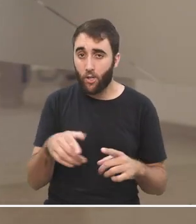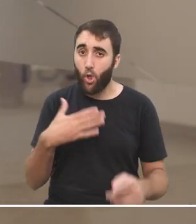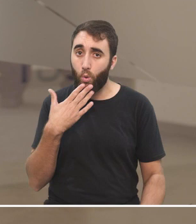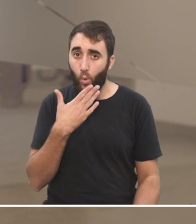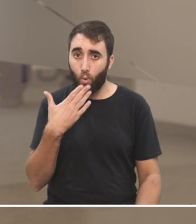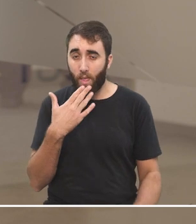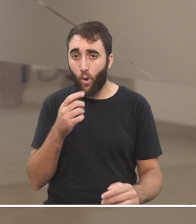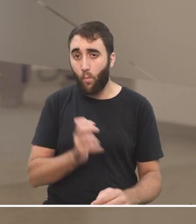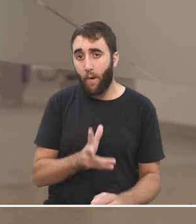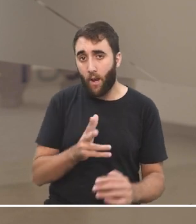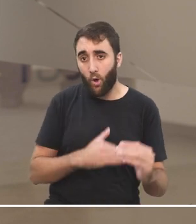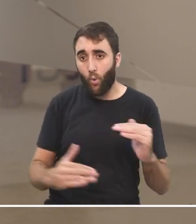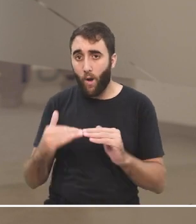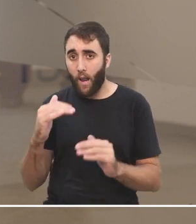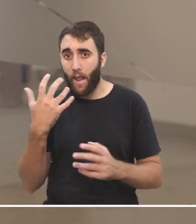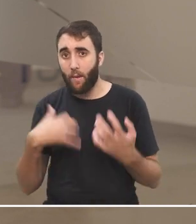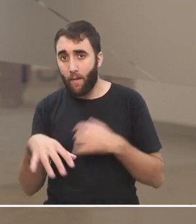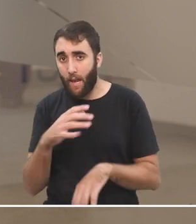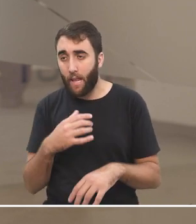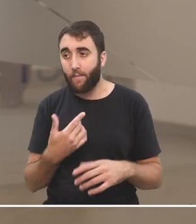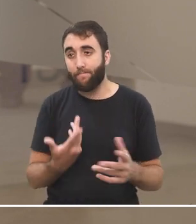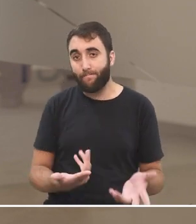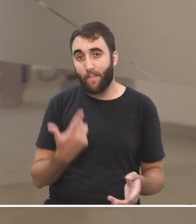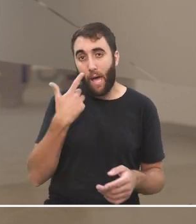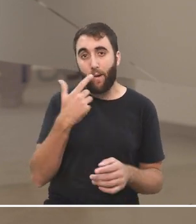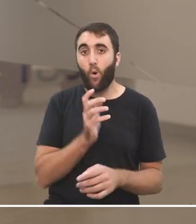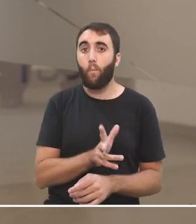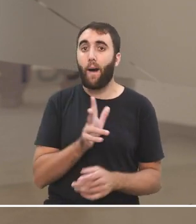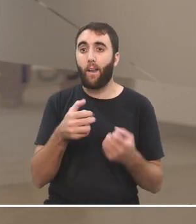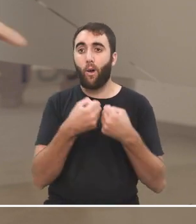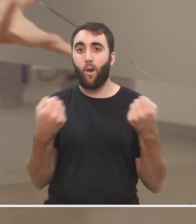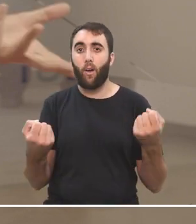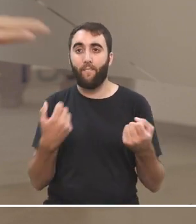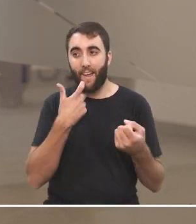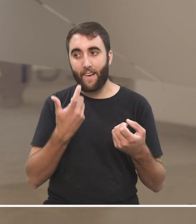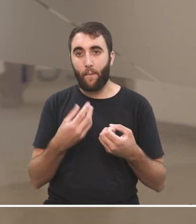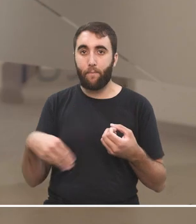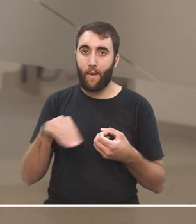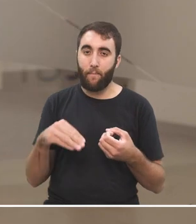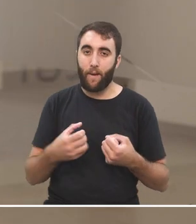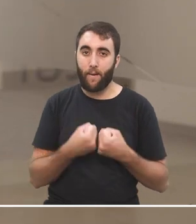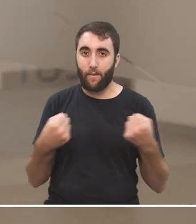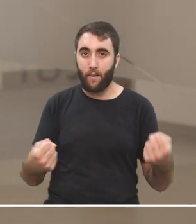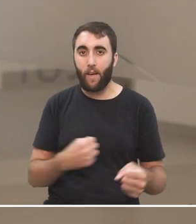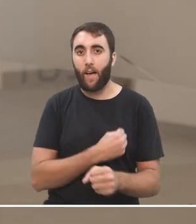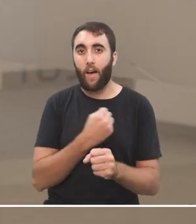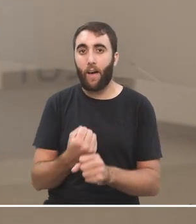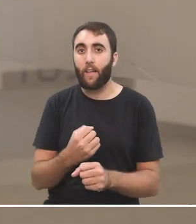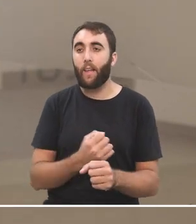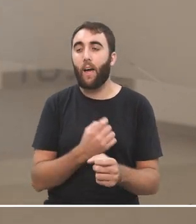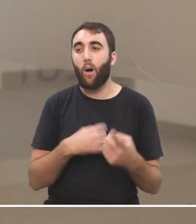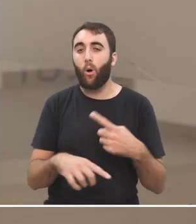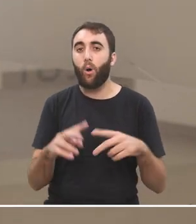la categoría de derechos humanos quede corta o sea pensando en los derechos de los animales el bienestar animal e incluso yendo un poco más lejos